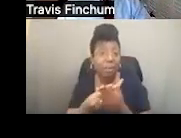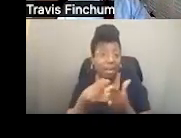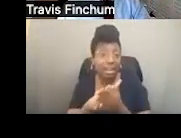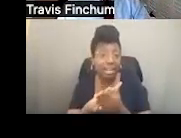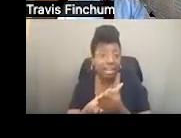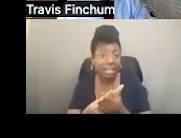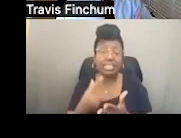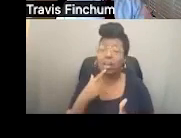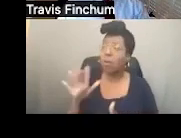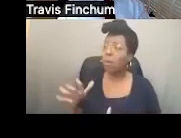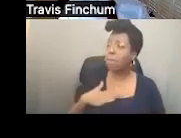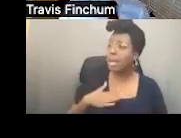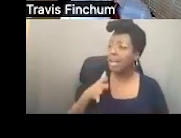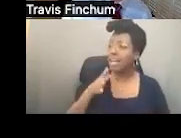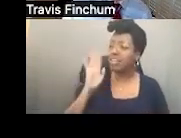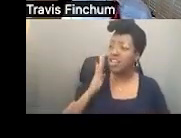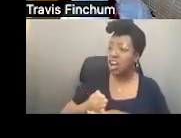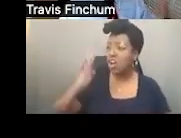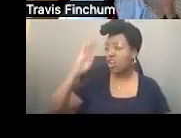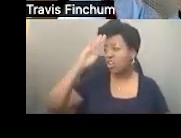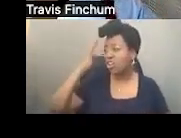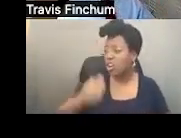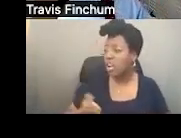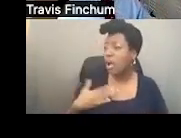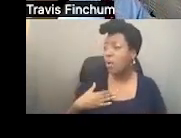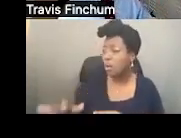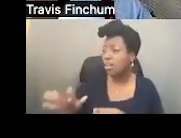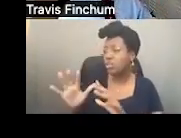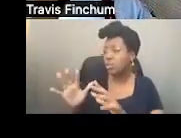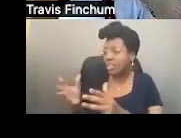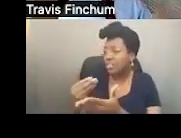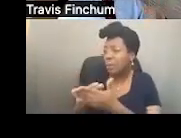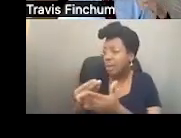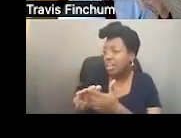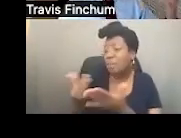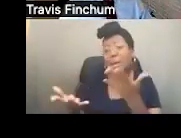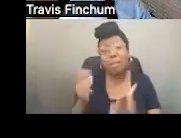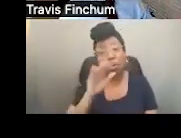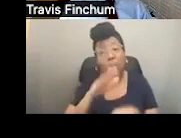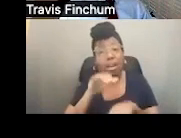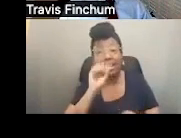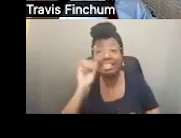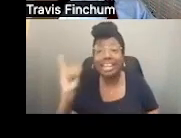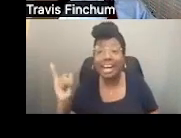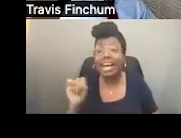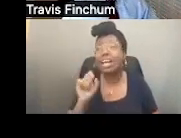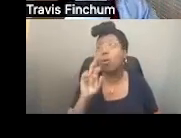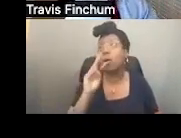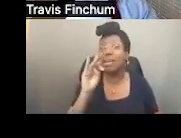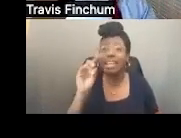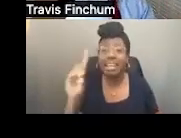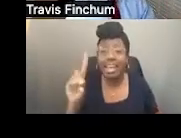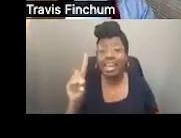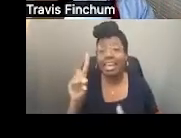Dice, quiero dejar fondos para el individuo, para que manejen el dinero. Tal vez están bajo SSI